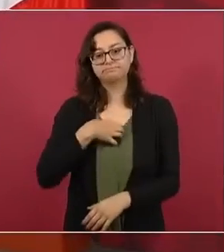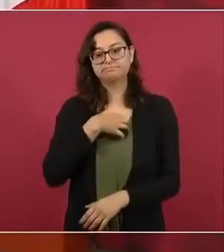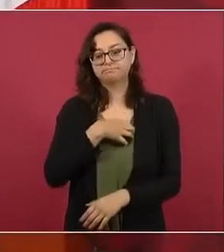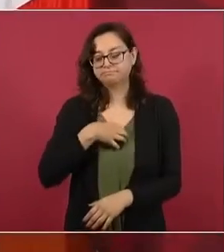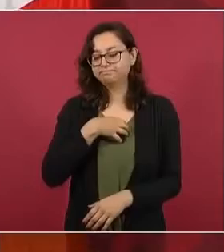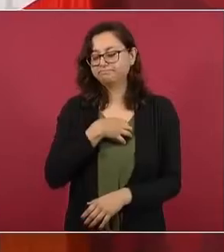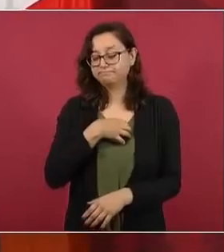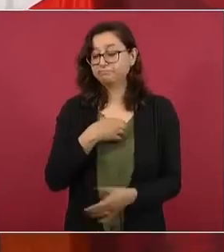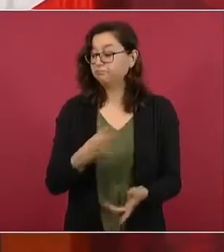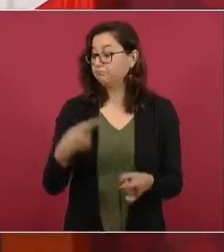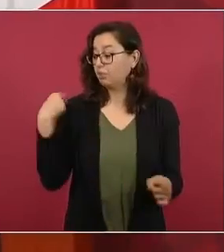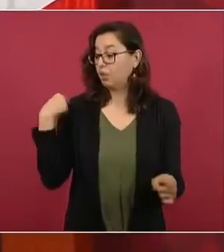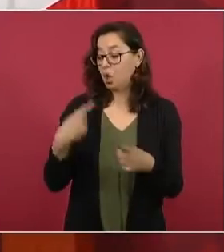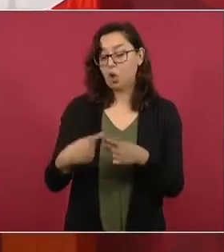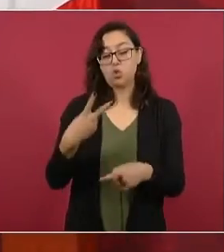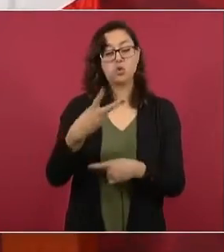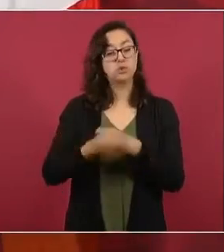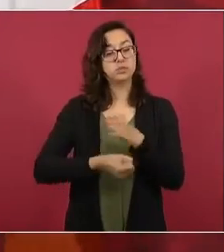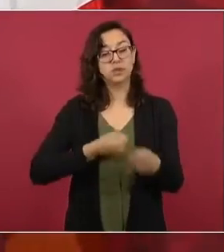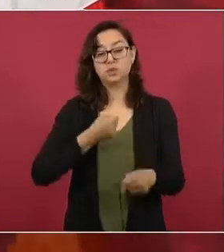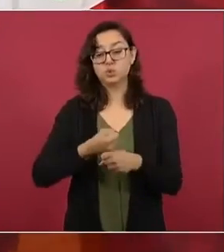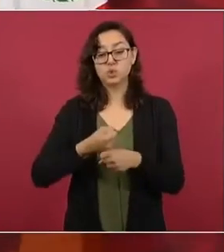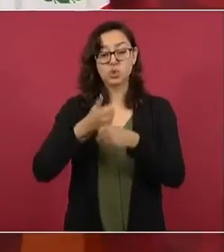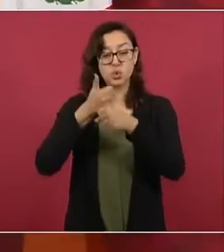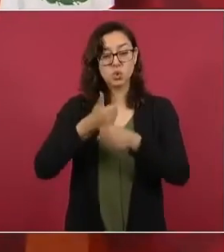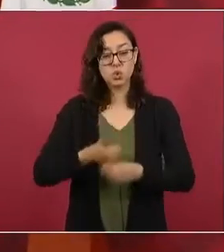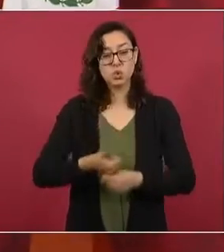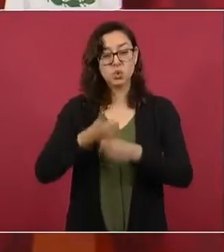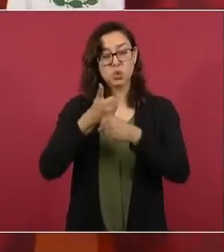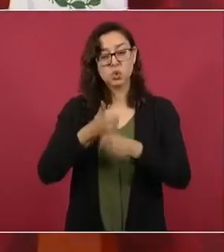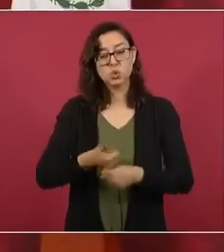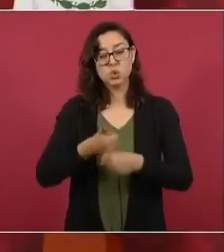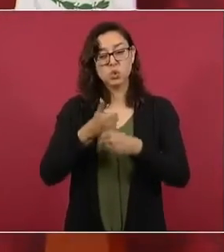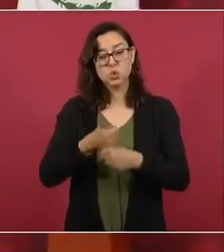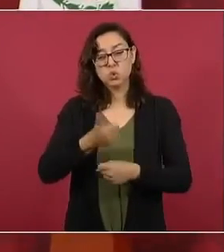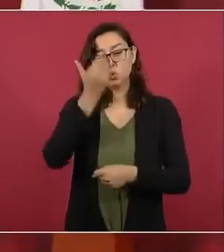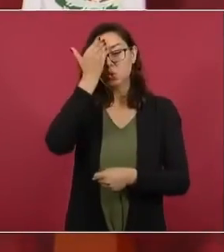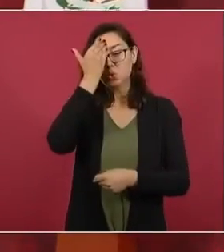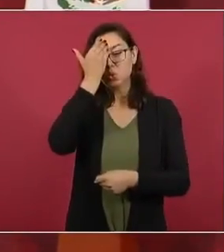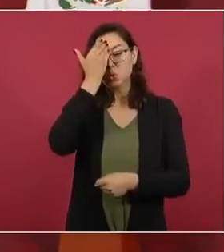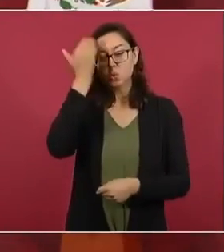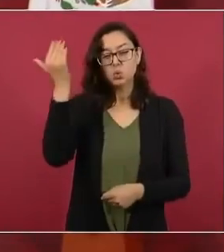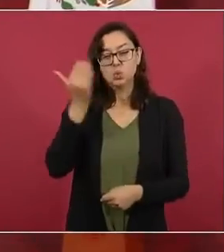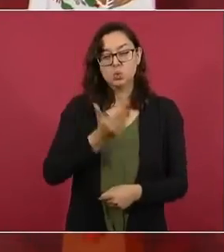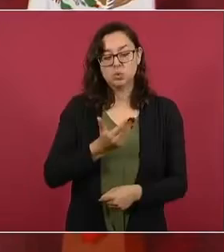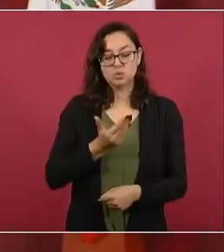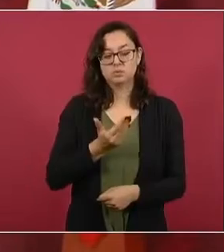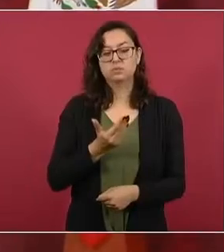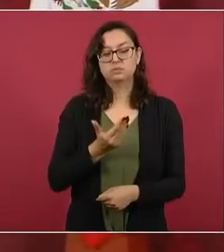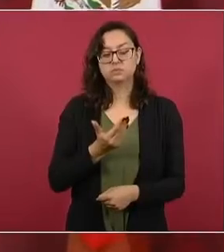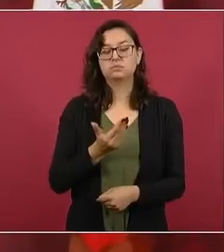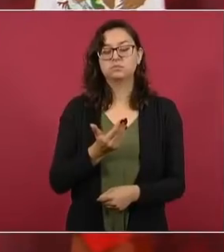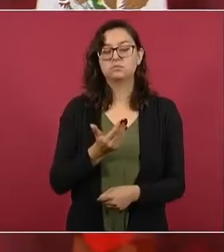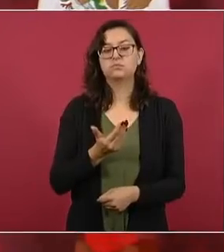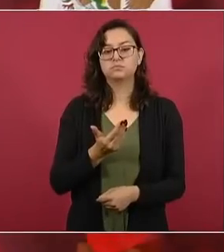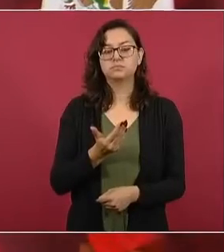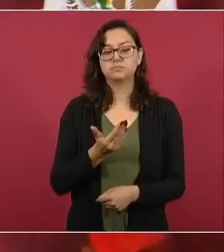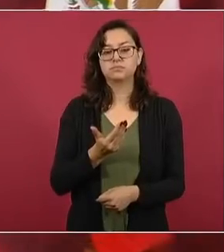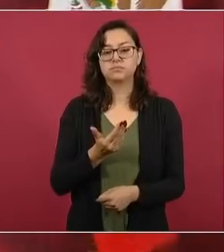sufrimiento que nos causó dos años de